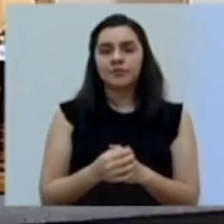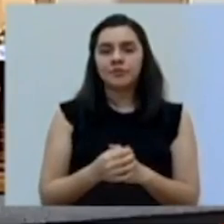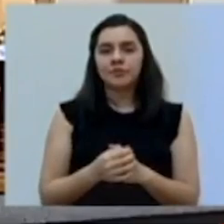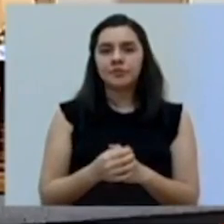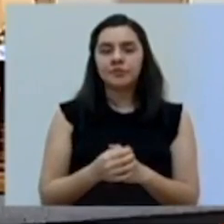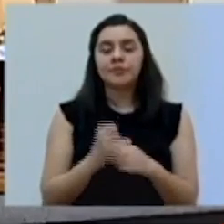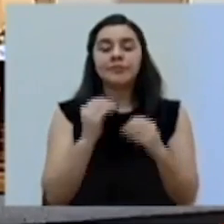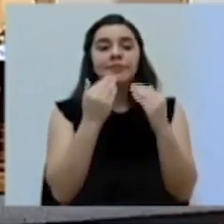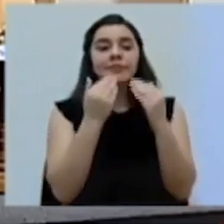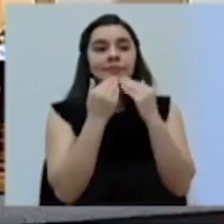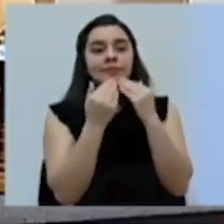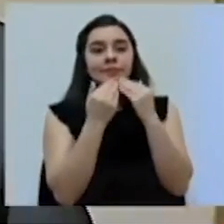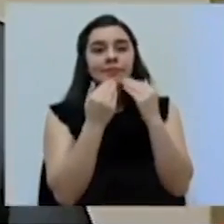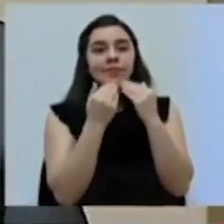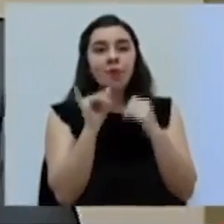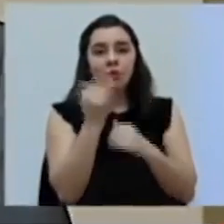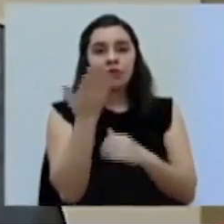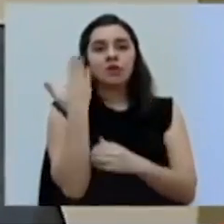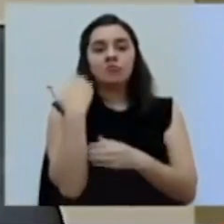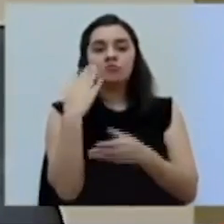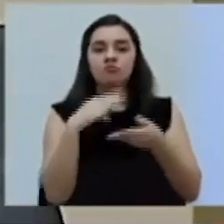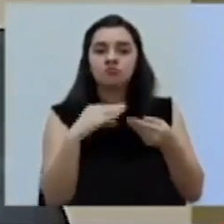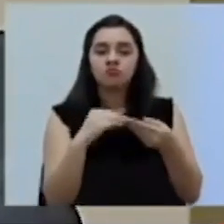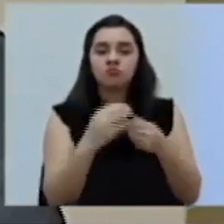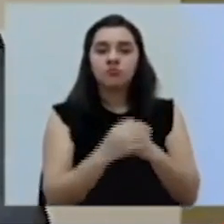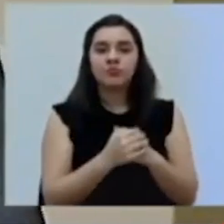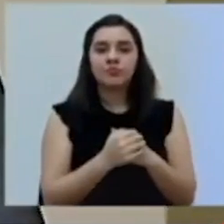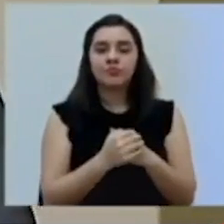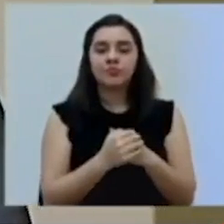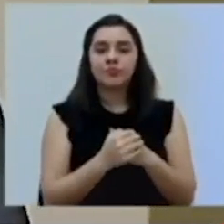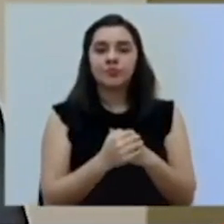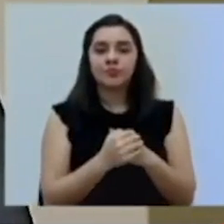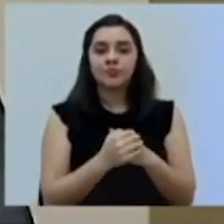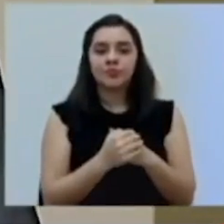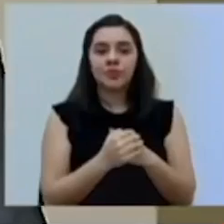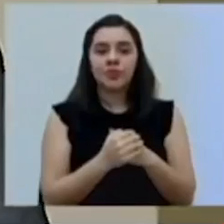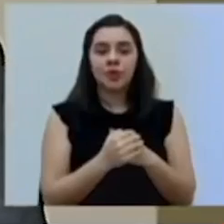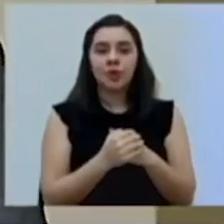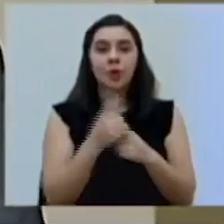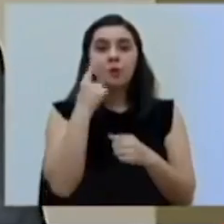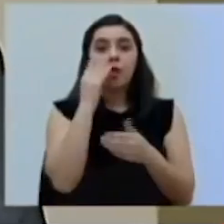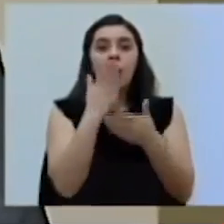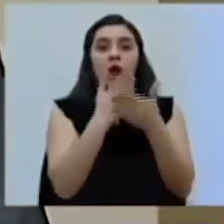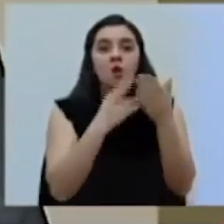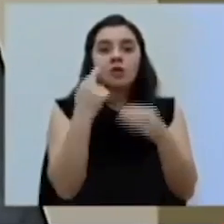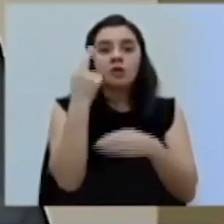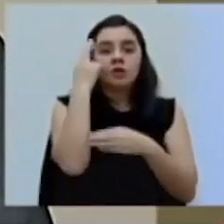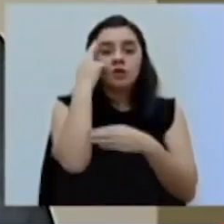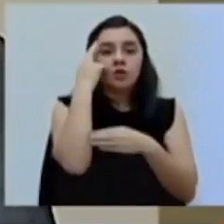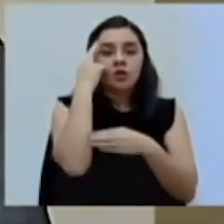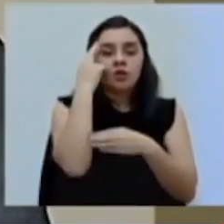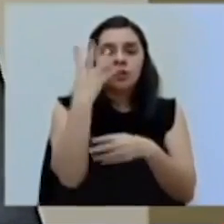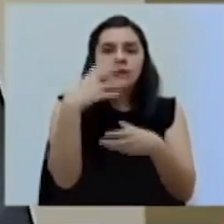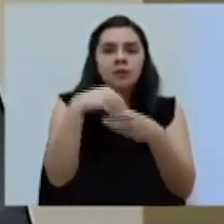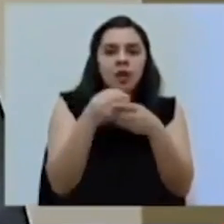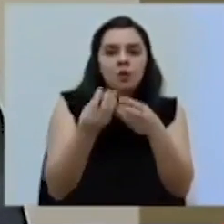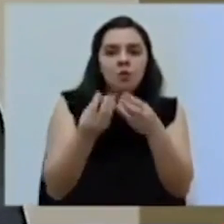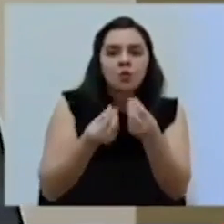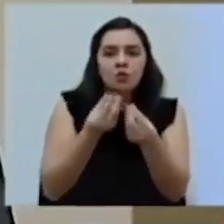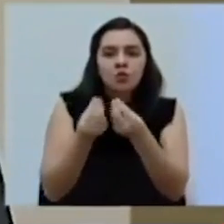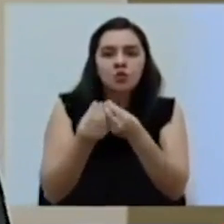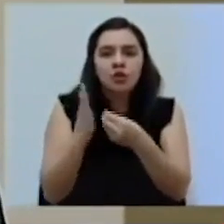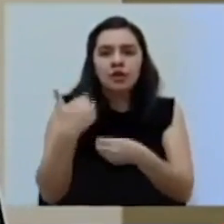Gracias. Como se ha comentado anteriormente, y por varias razones, incluyendo la capacidad de producción que tienen las